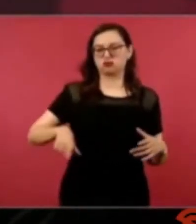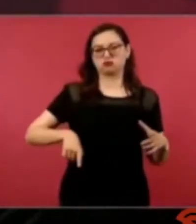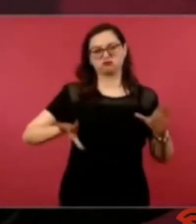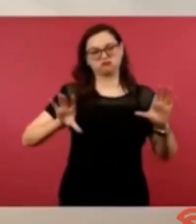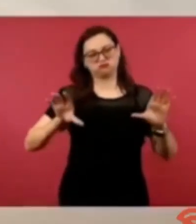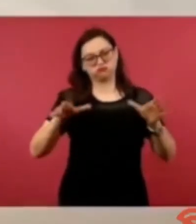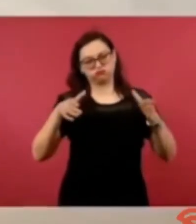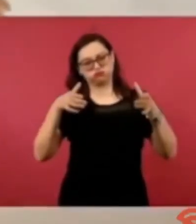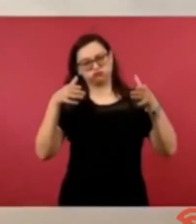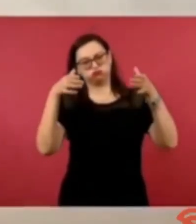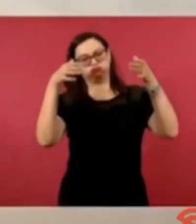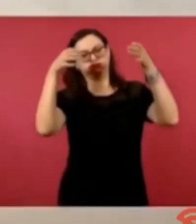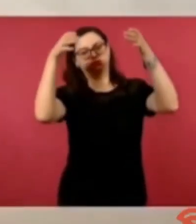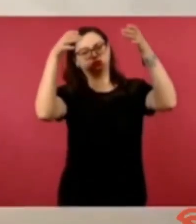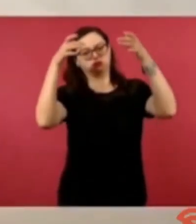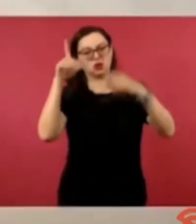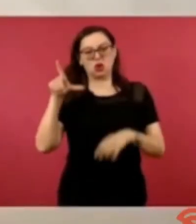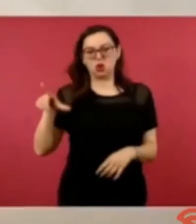de dominación